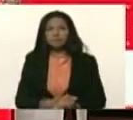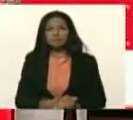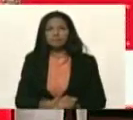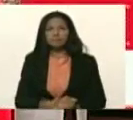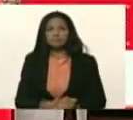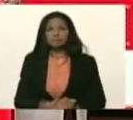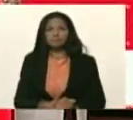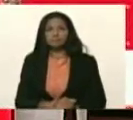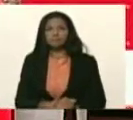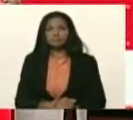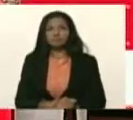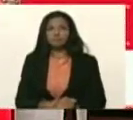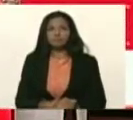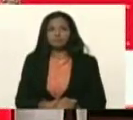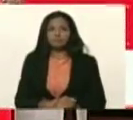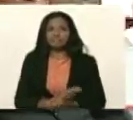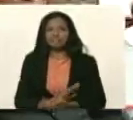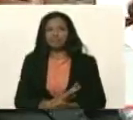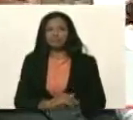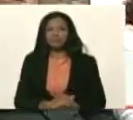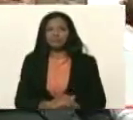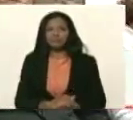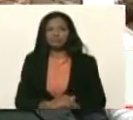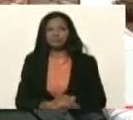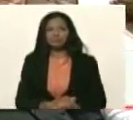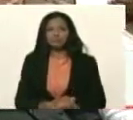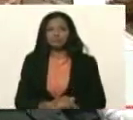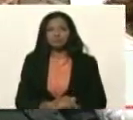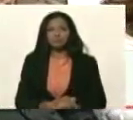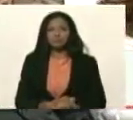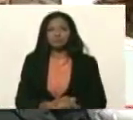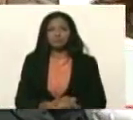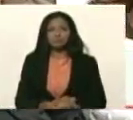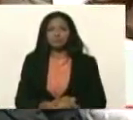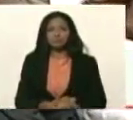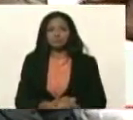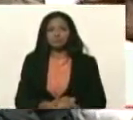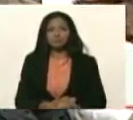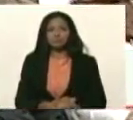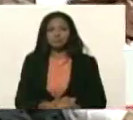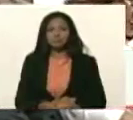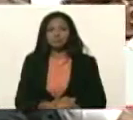González, Yulisbet, pocas mujeres,